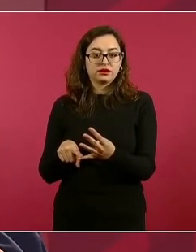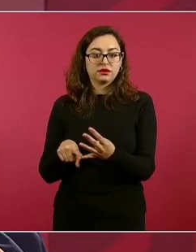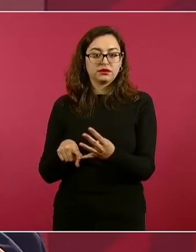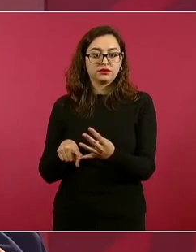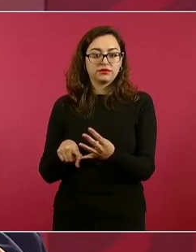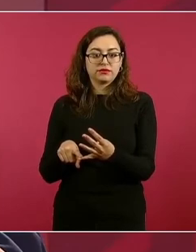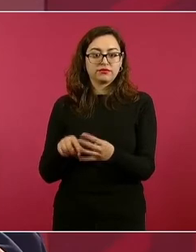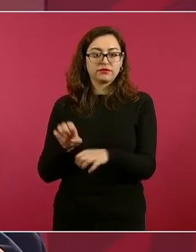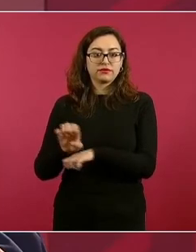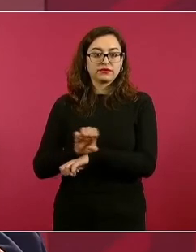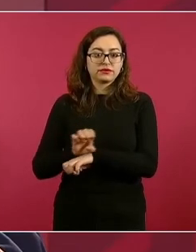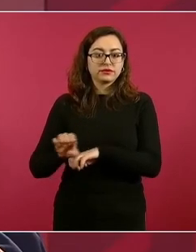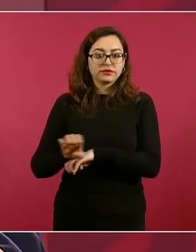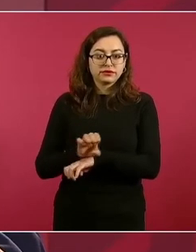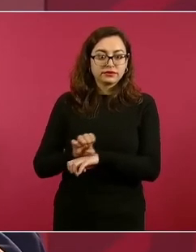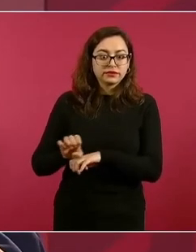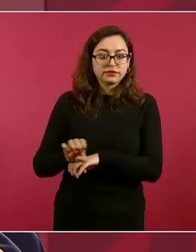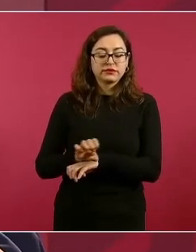Ecuador,